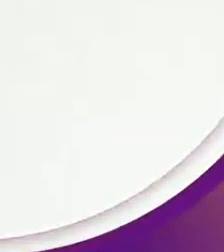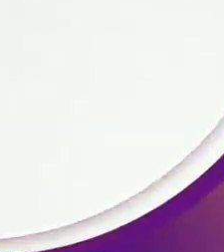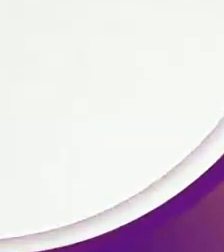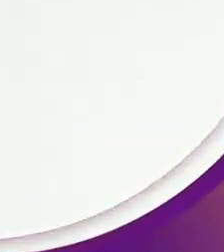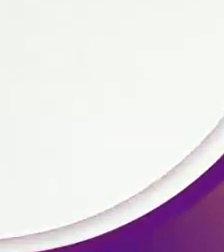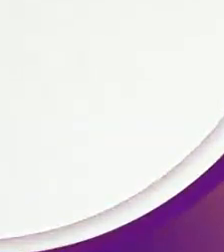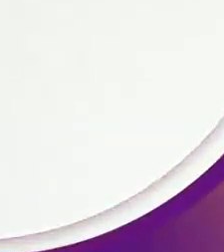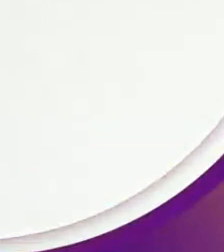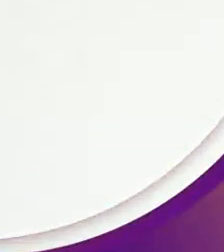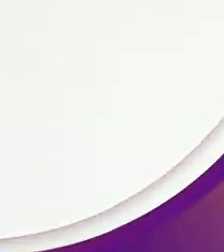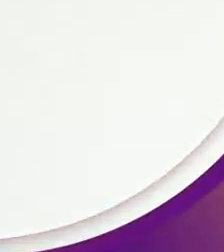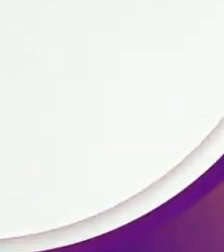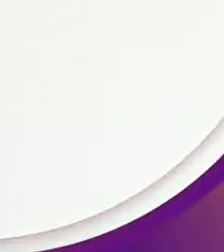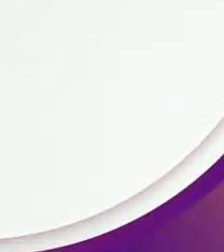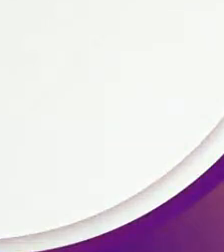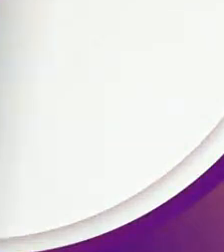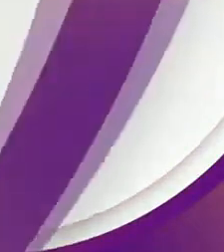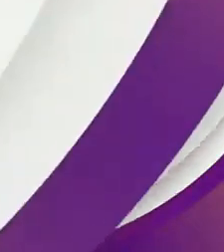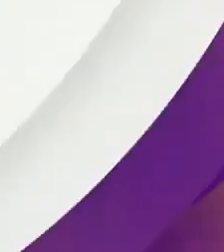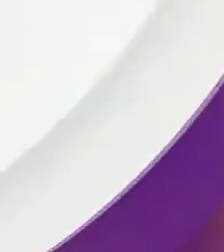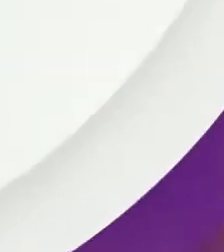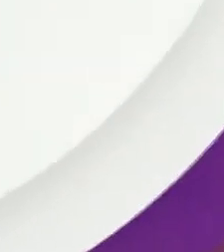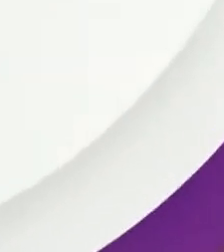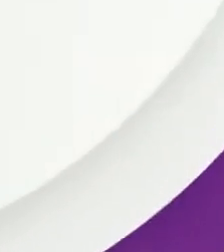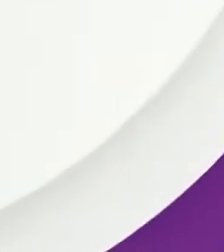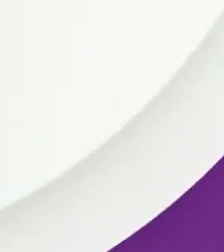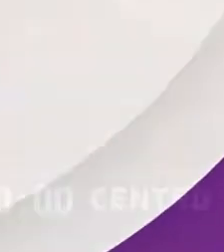horas. Miércoles, 18 horas.